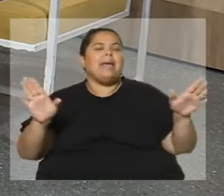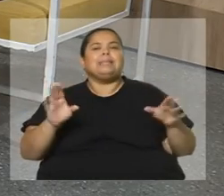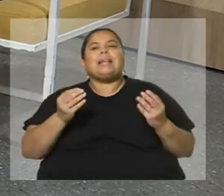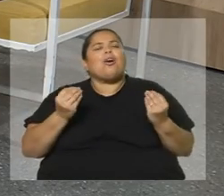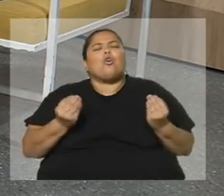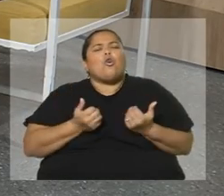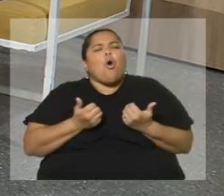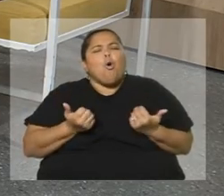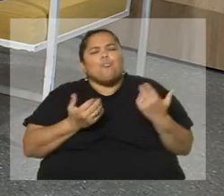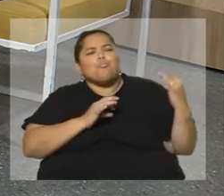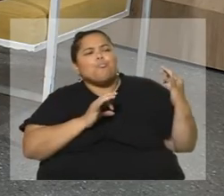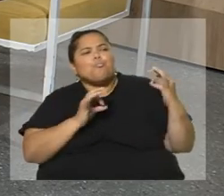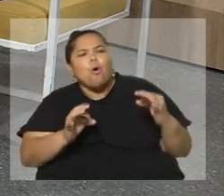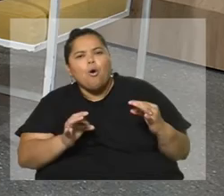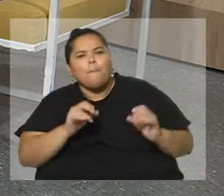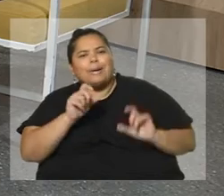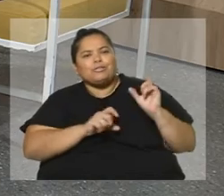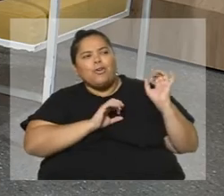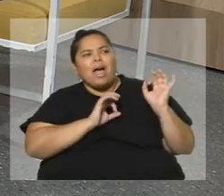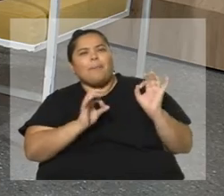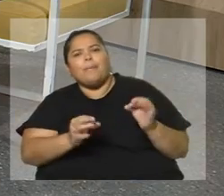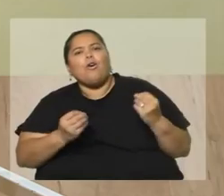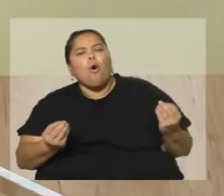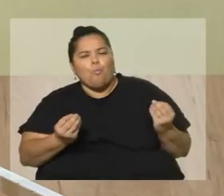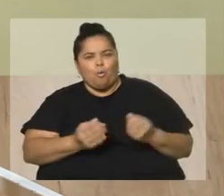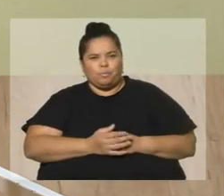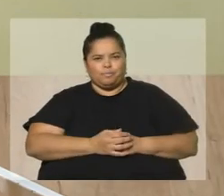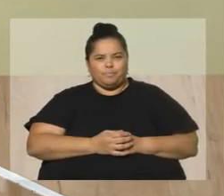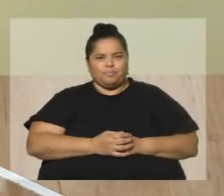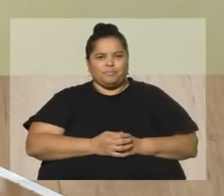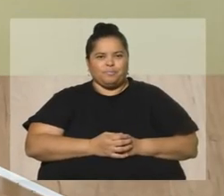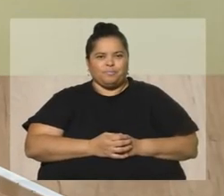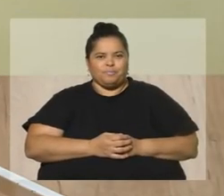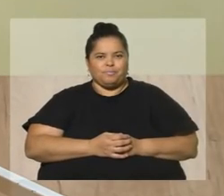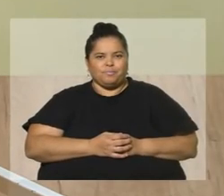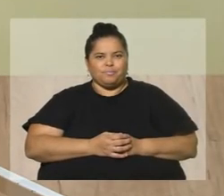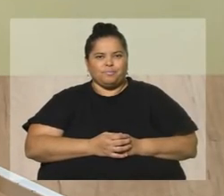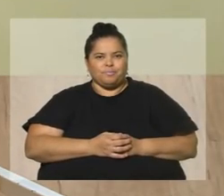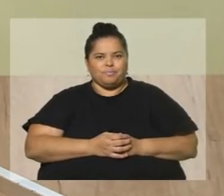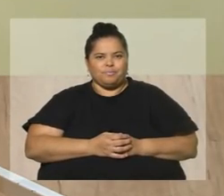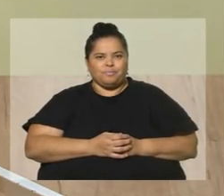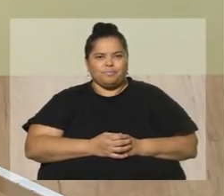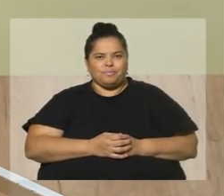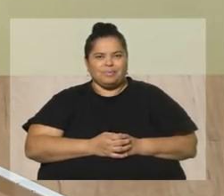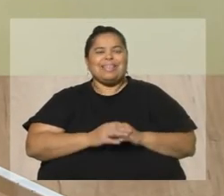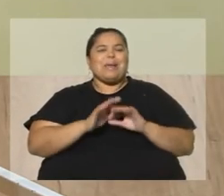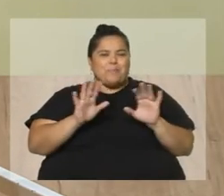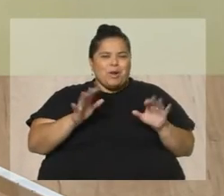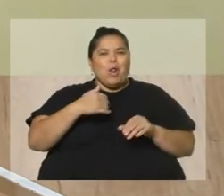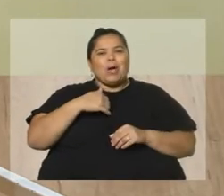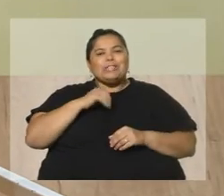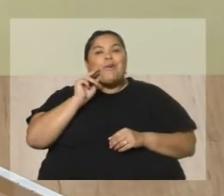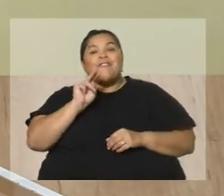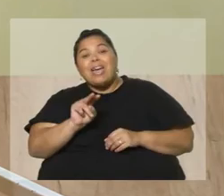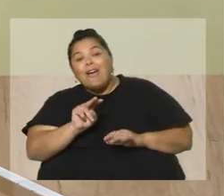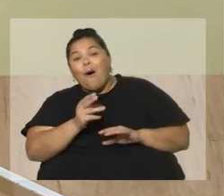justifica la llegada de la gente a la casa? Y bueno, es como, yo lo que puedo bichar ahí antes de empezar la